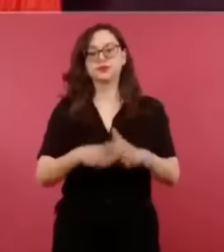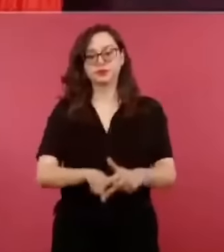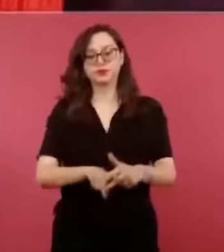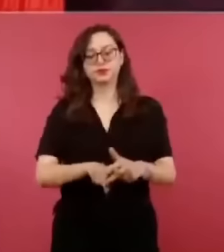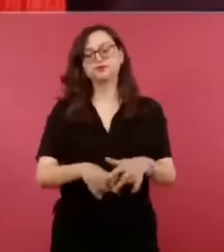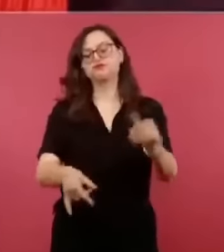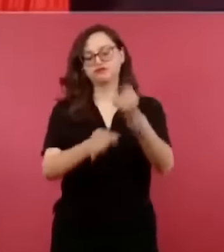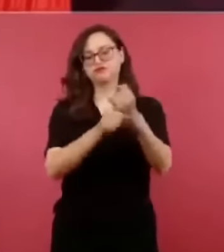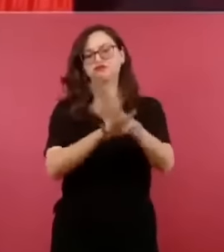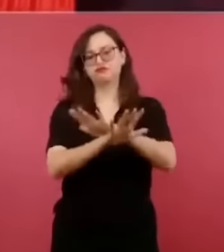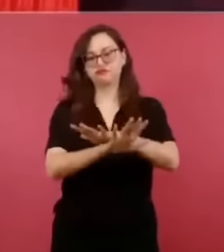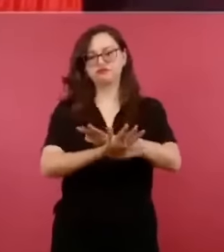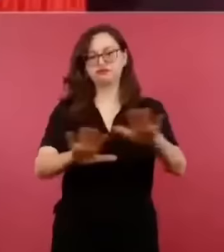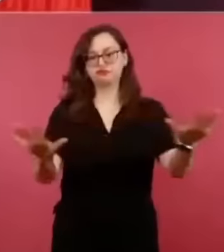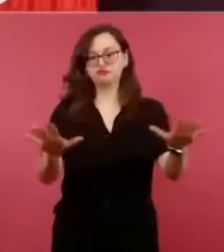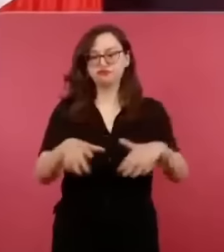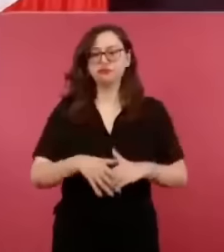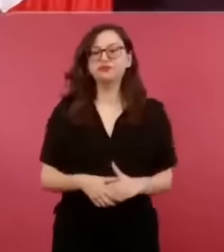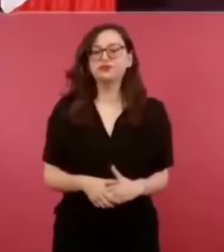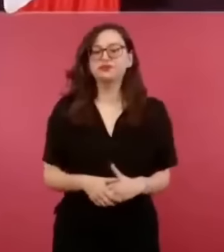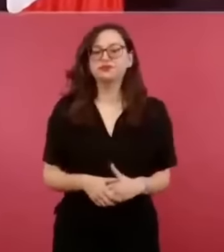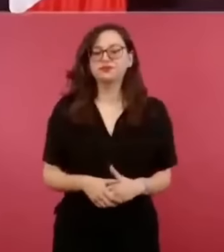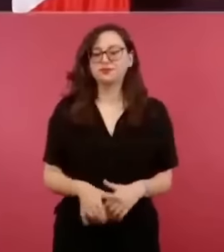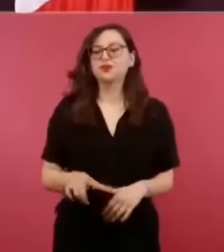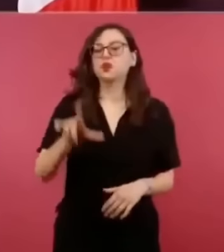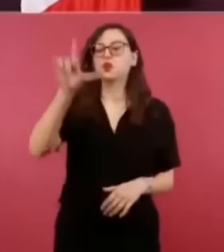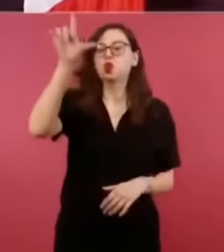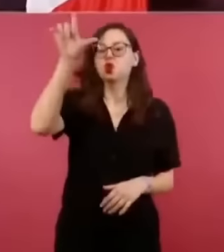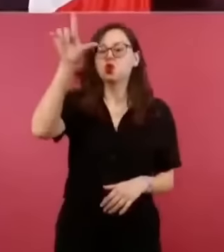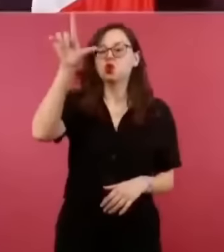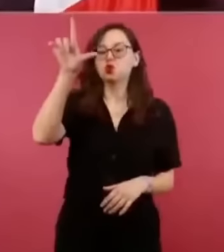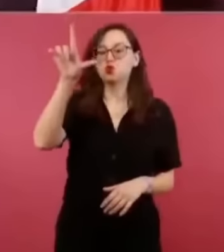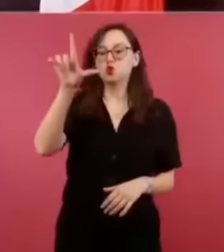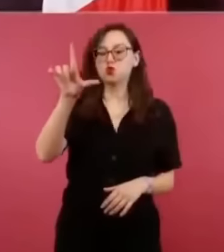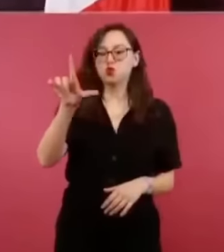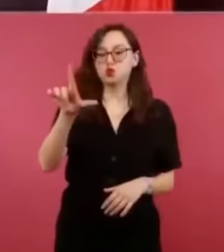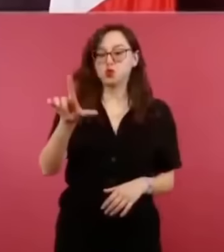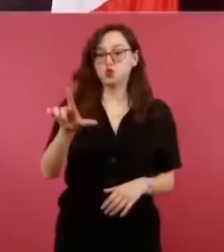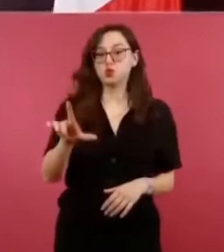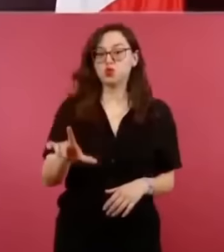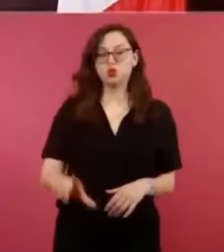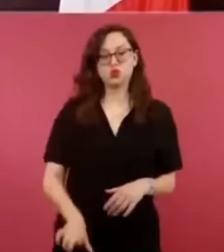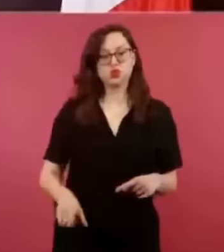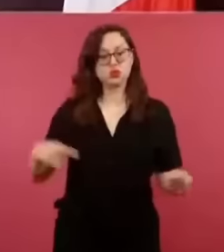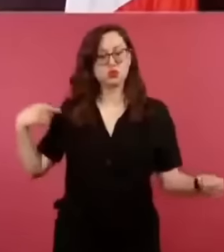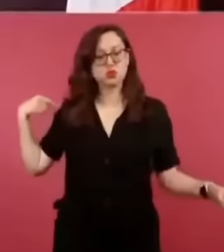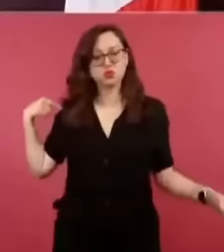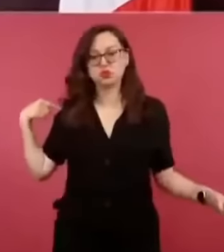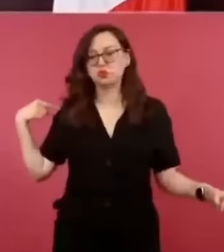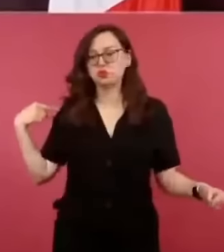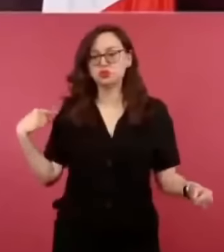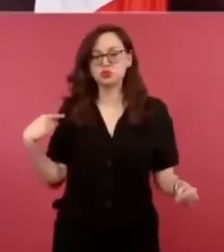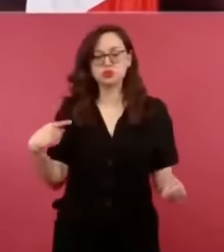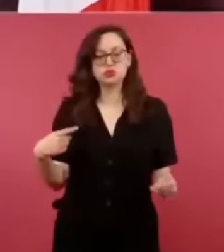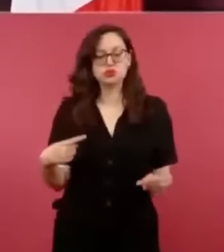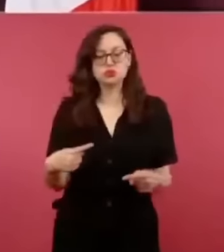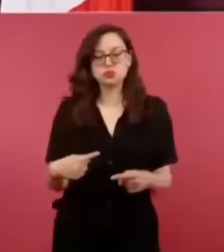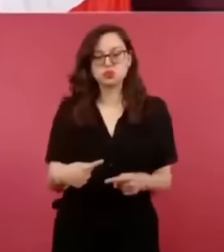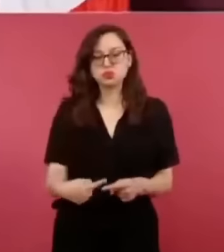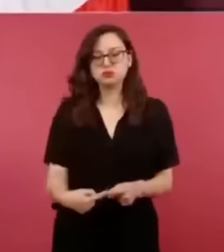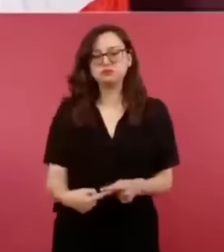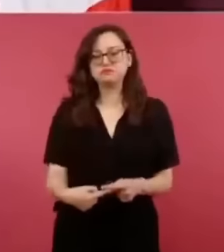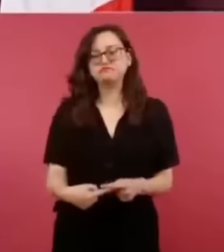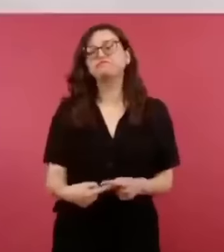todos los lunes desde hace algún tiempo, sobre